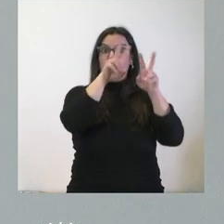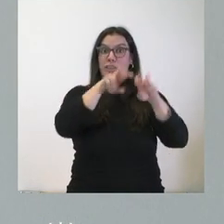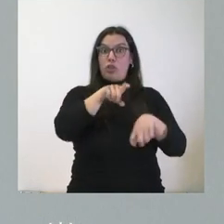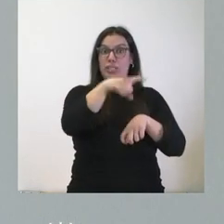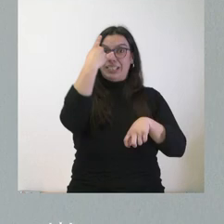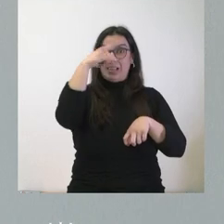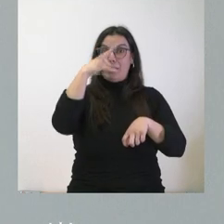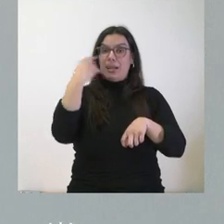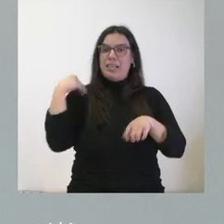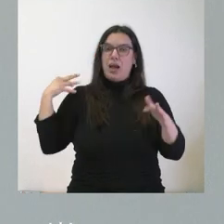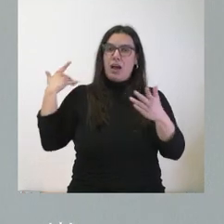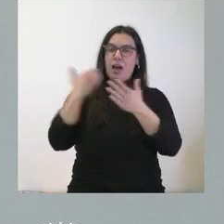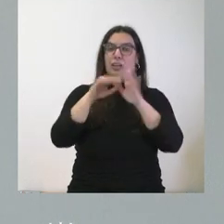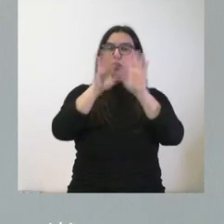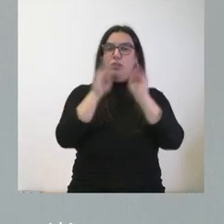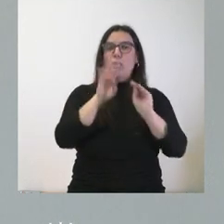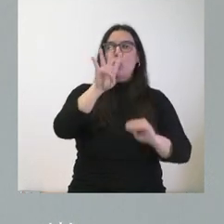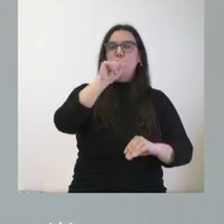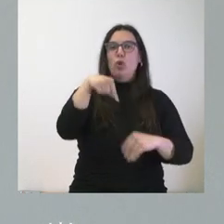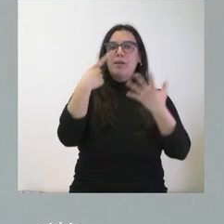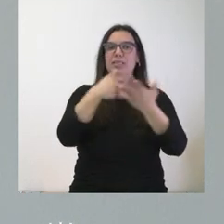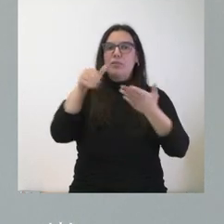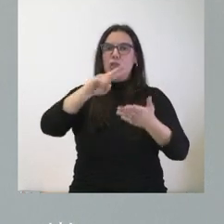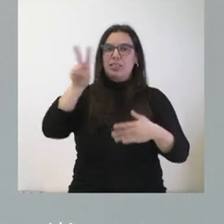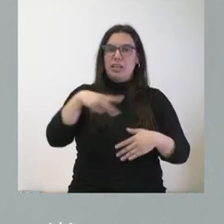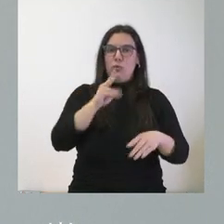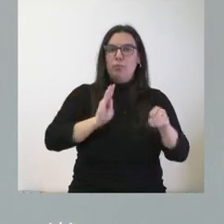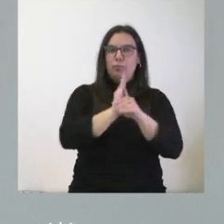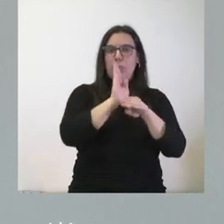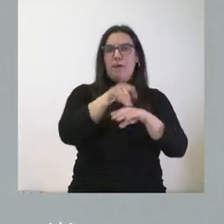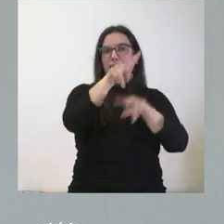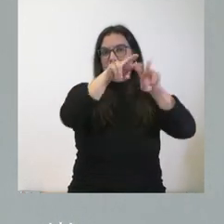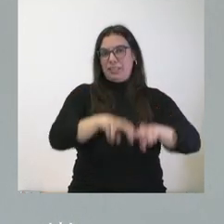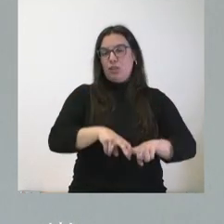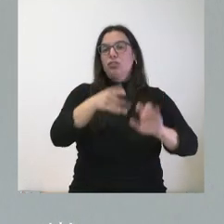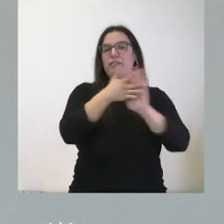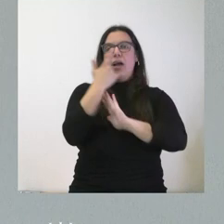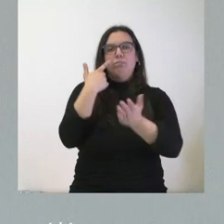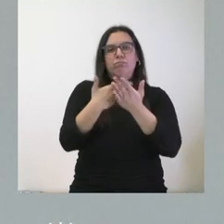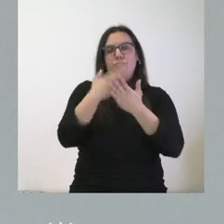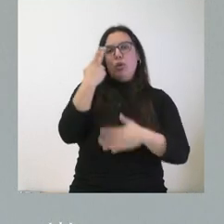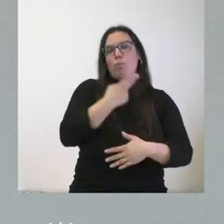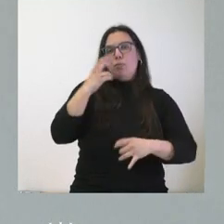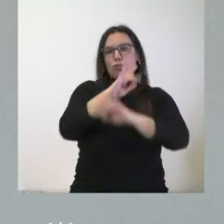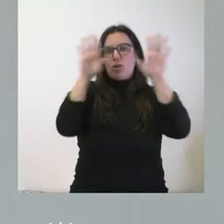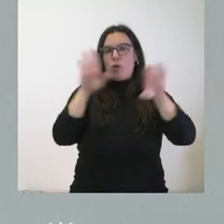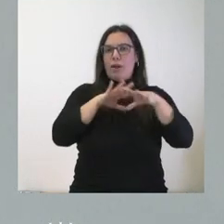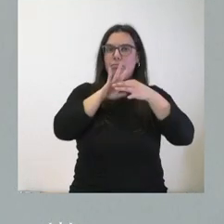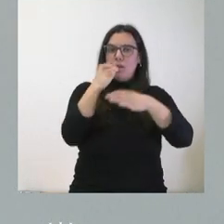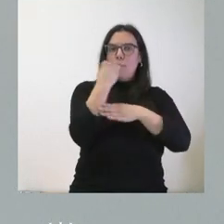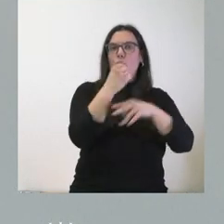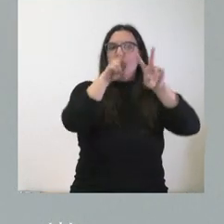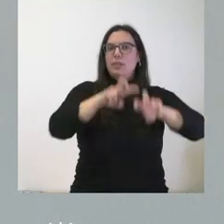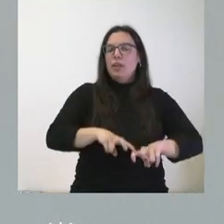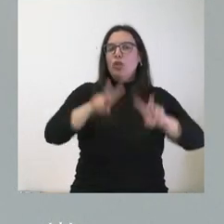en Salamanca un total de 4,6 millones de euros, lo que certifica claramente el compromiso que tenemos con la investigación en